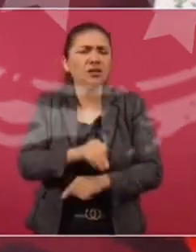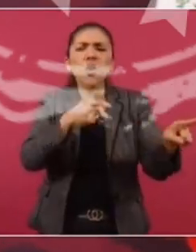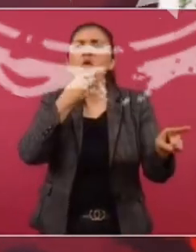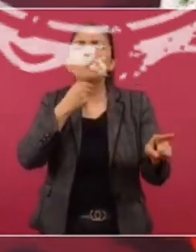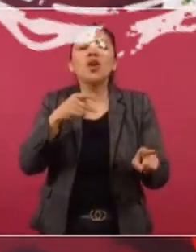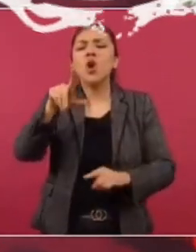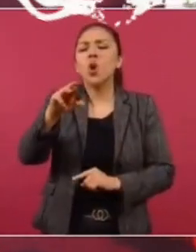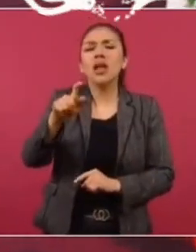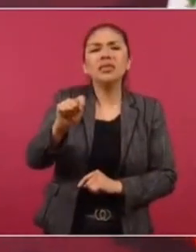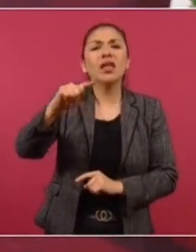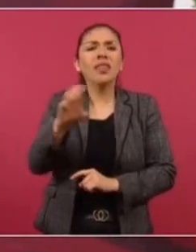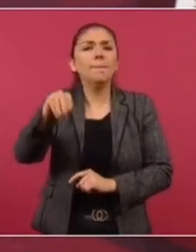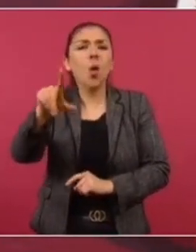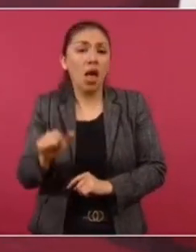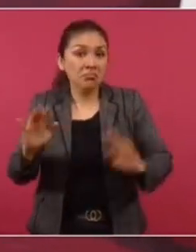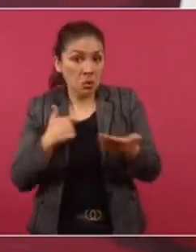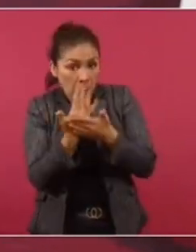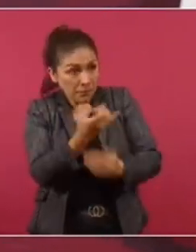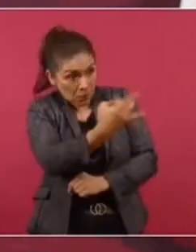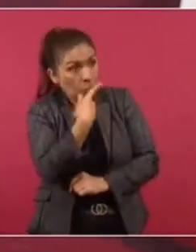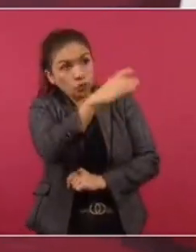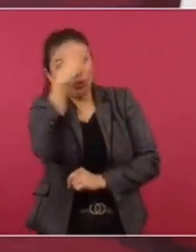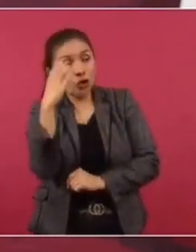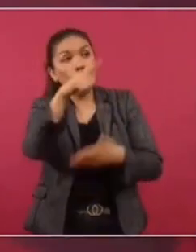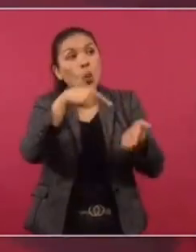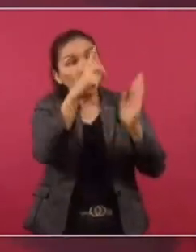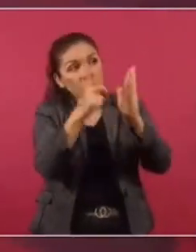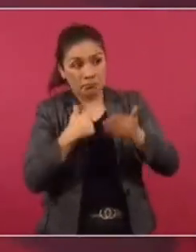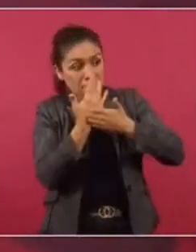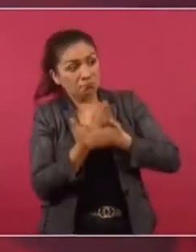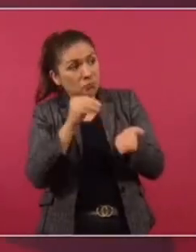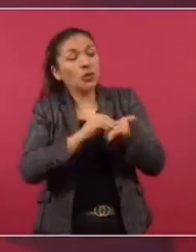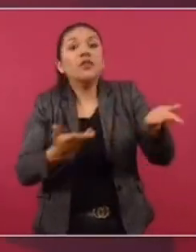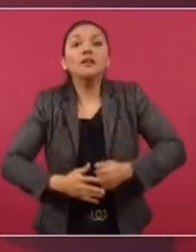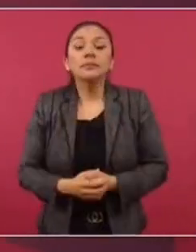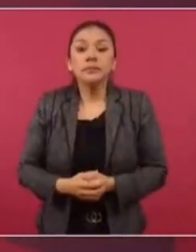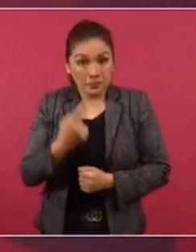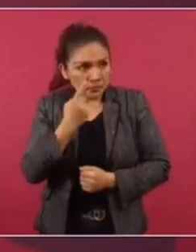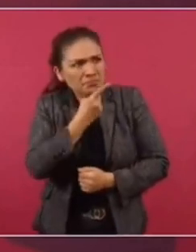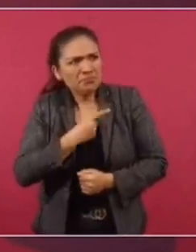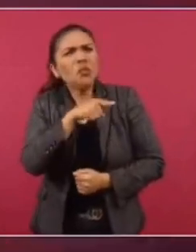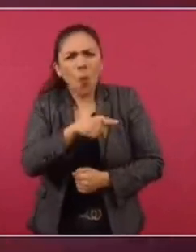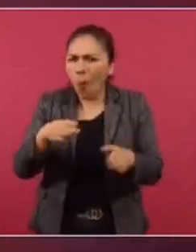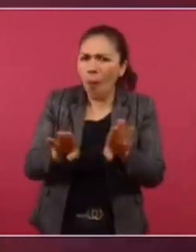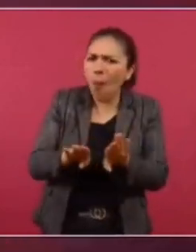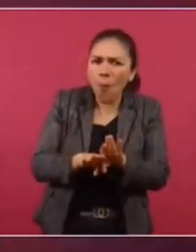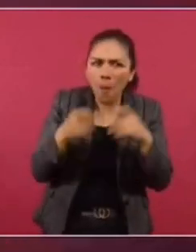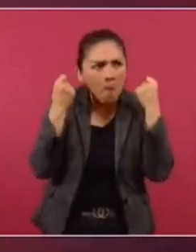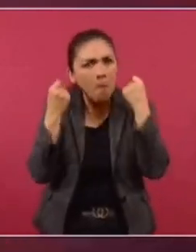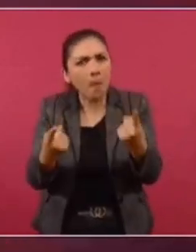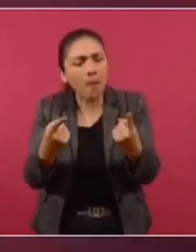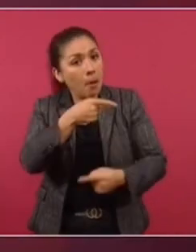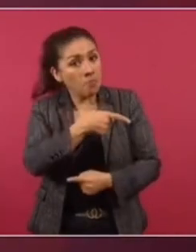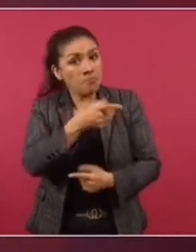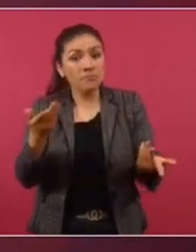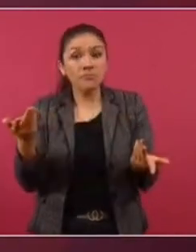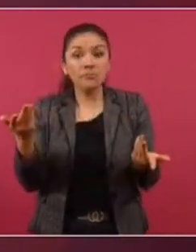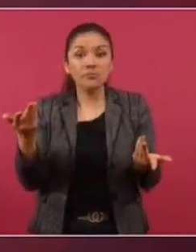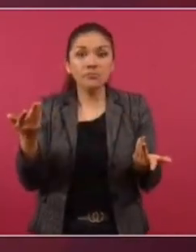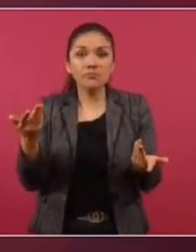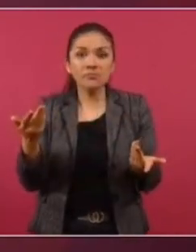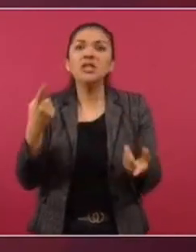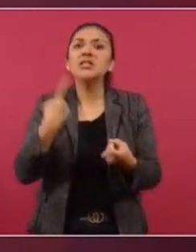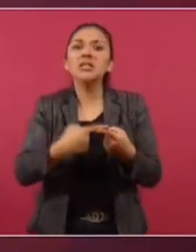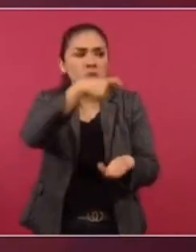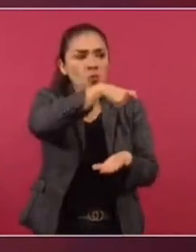Le doy de mola que estoy esperando que nos mande la fotografía de su departamento y que me diga cómo le hizo, este, ¿quién